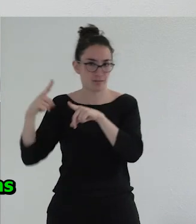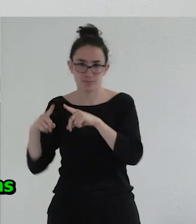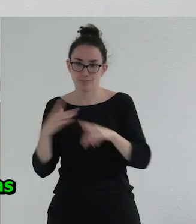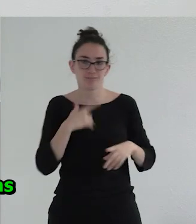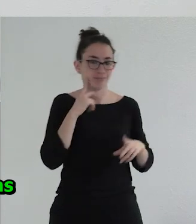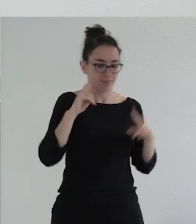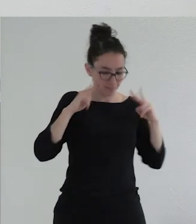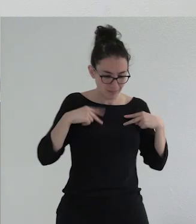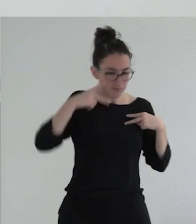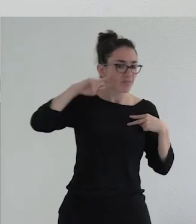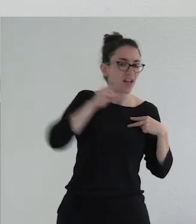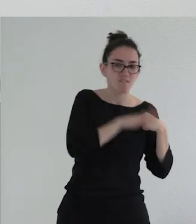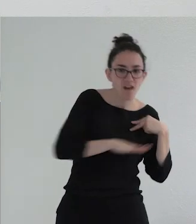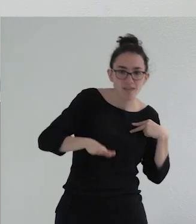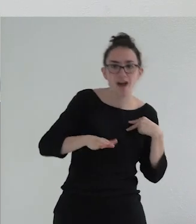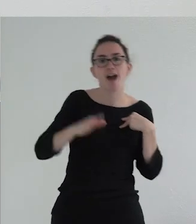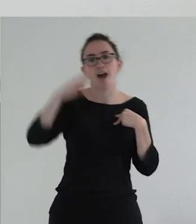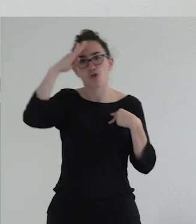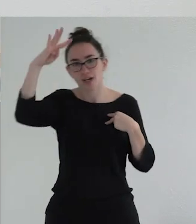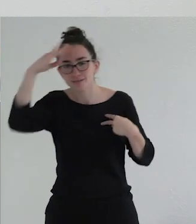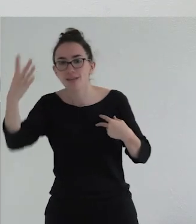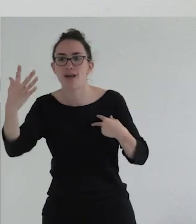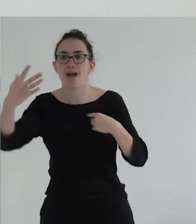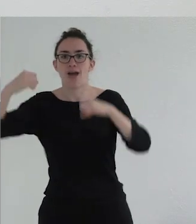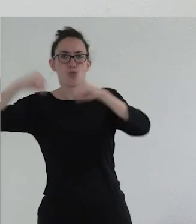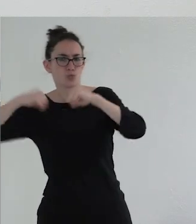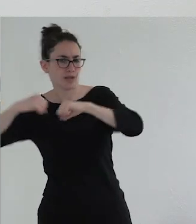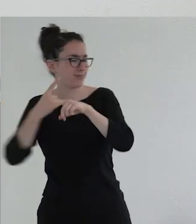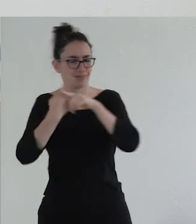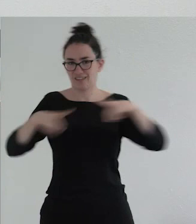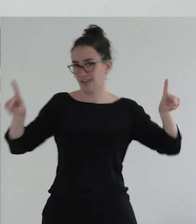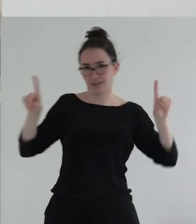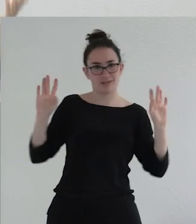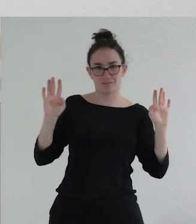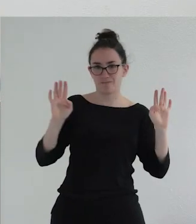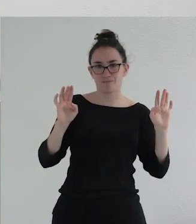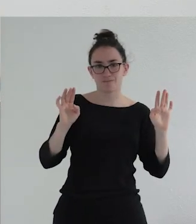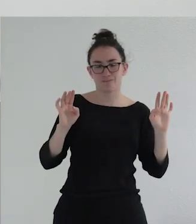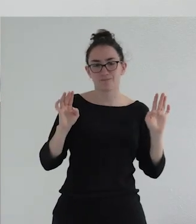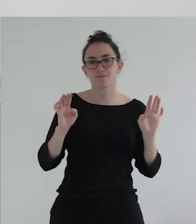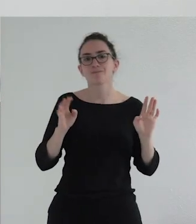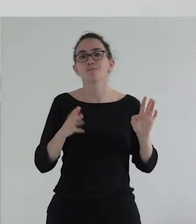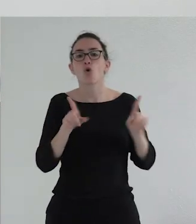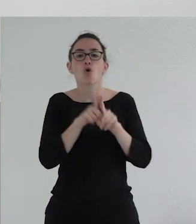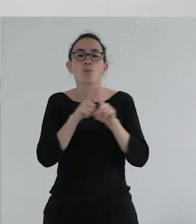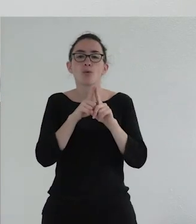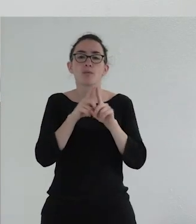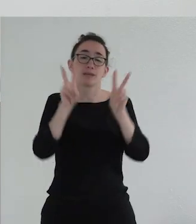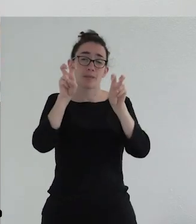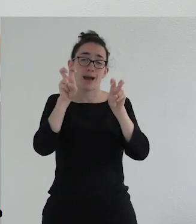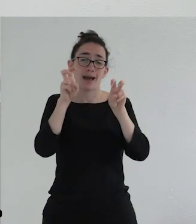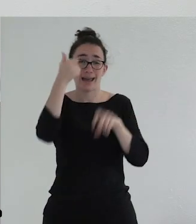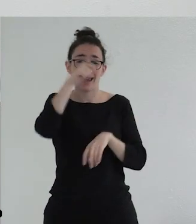infancia como las experiencias de la adolescencia como las experiencias de la adultez. Entonces bueno la amalgama menor para hablar de temas de género